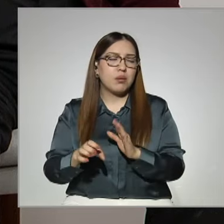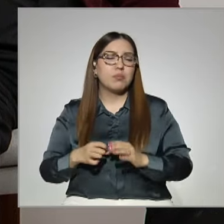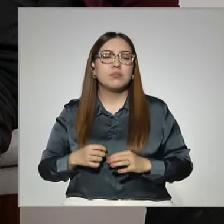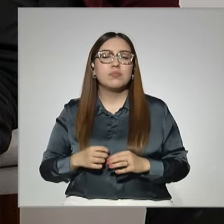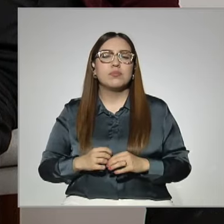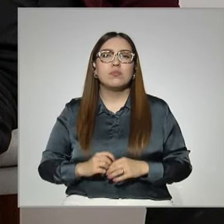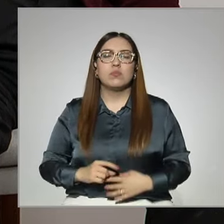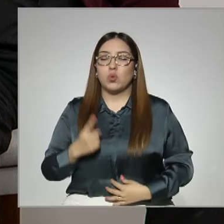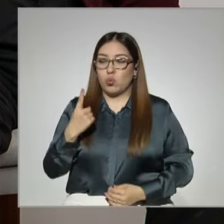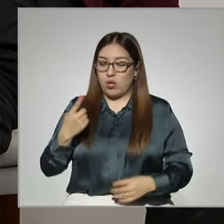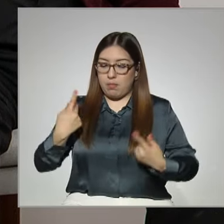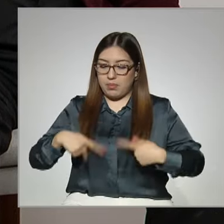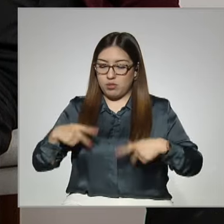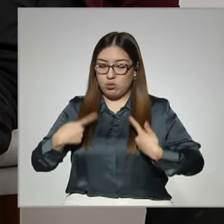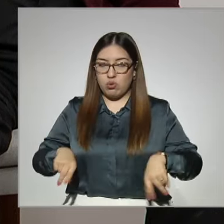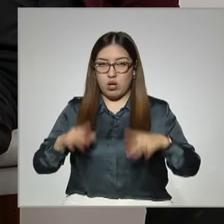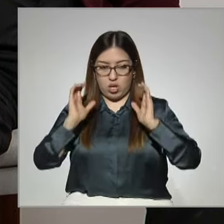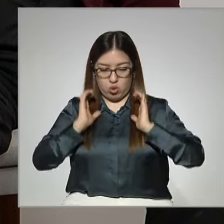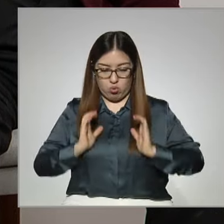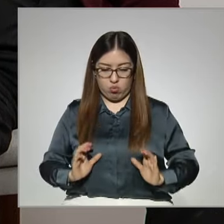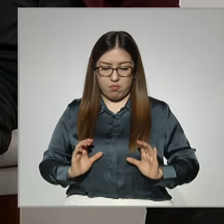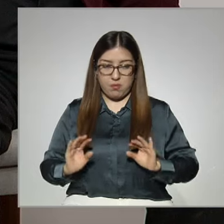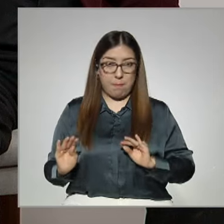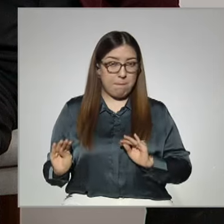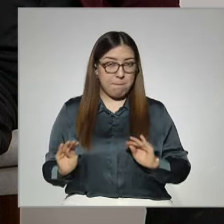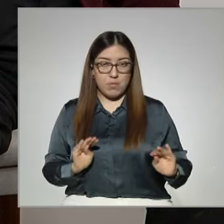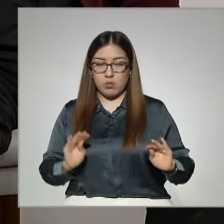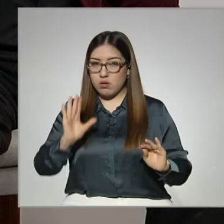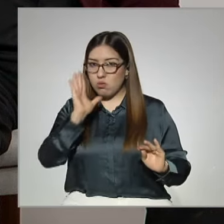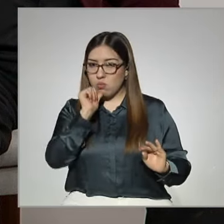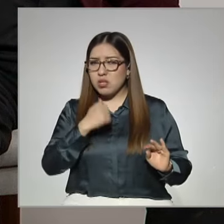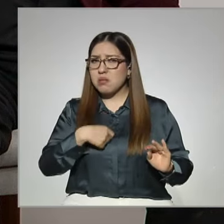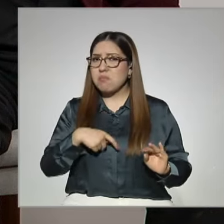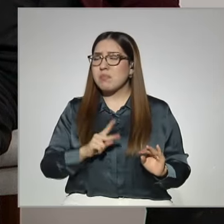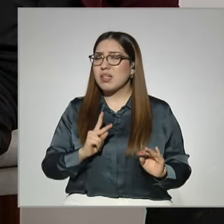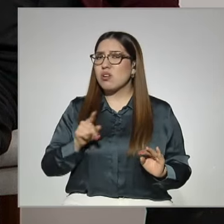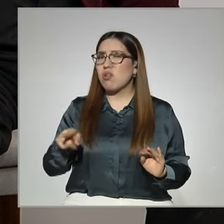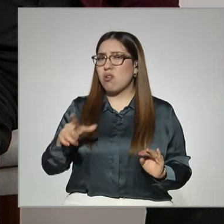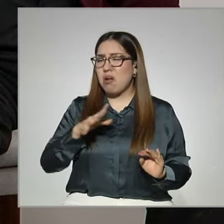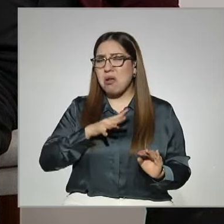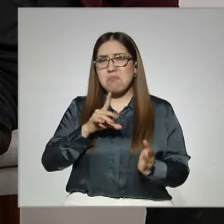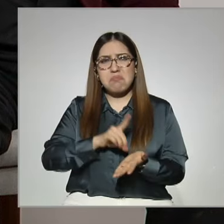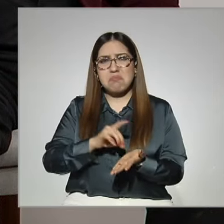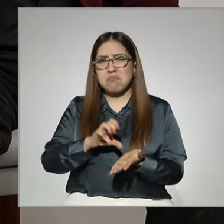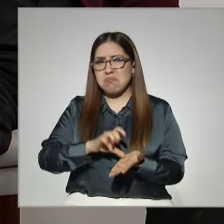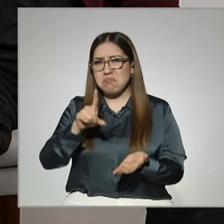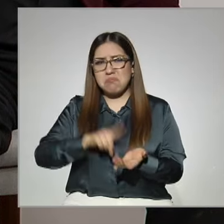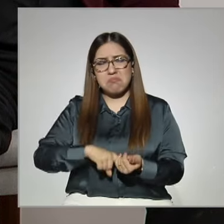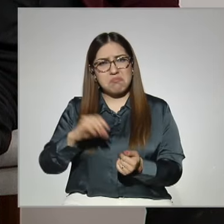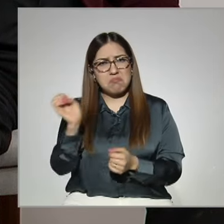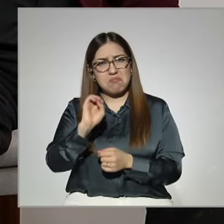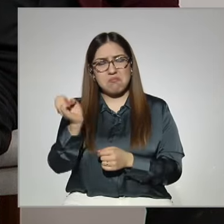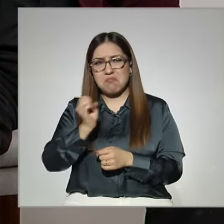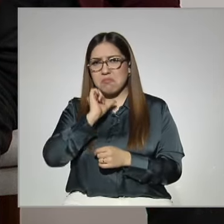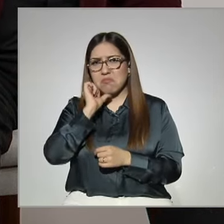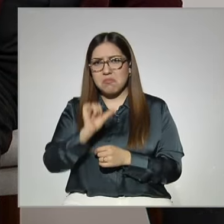que tiene problemas de movilidad, pero que no tiene ninguna discapacidad auditiva, visual, intelectual, pues perfectamente